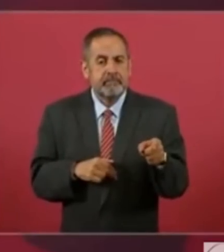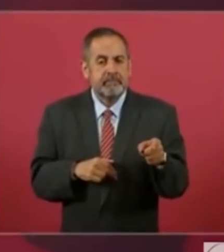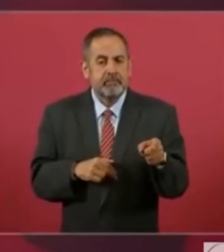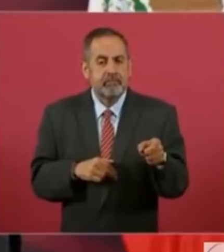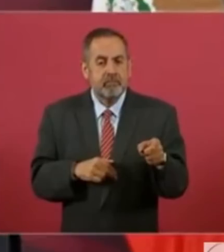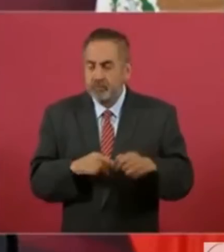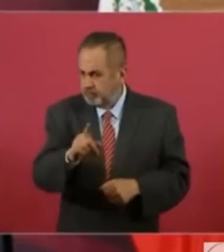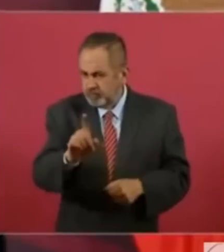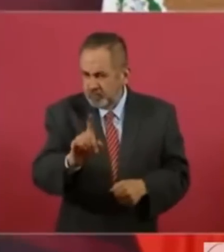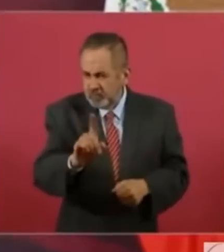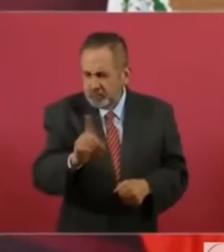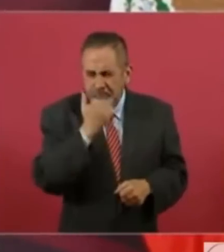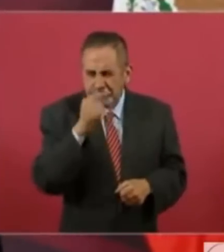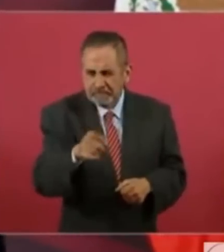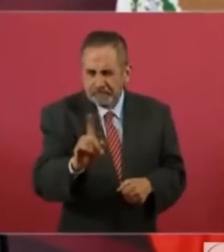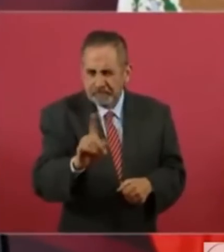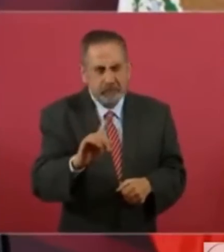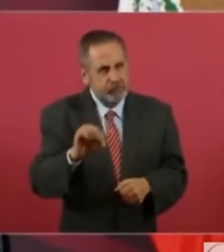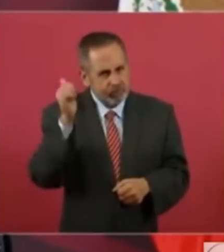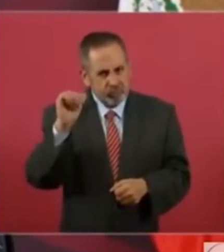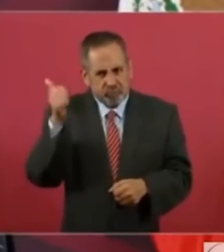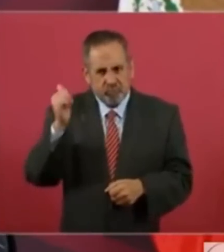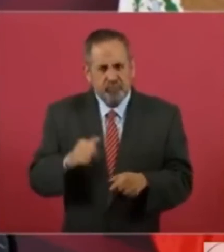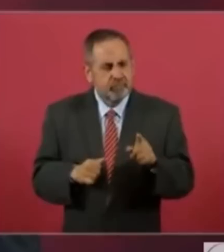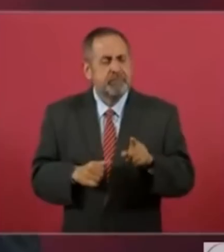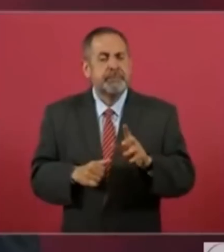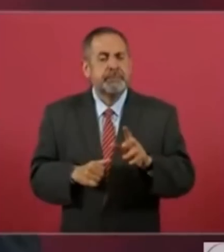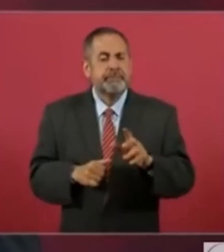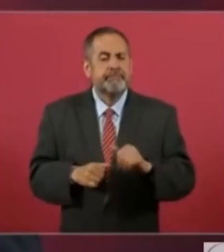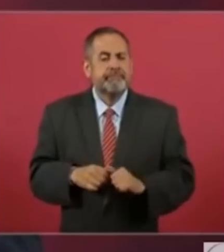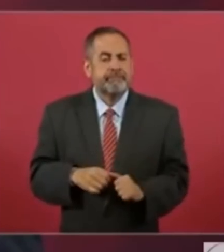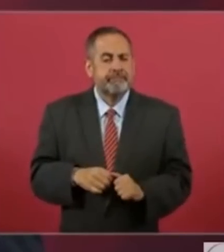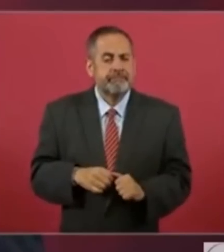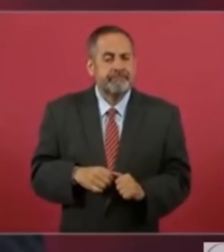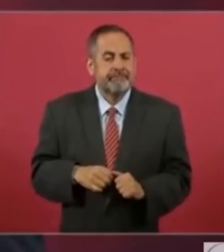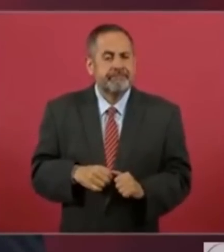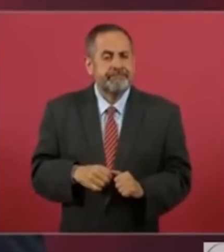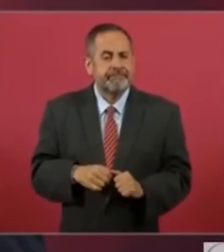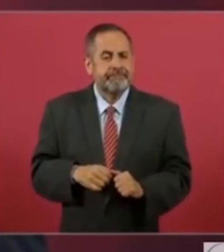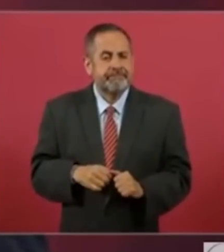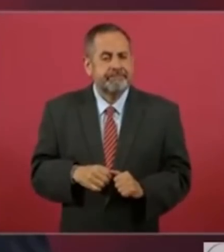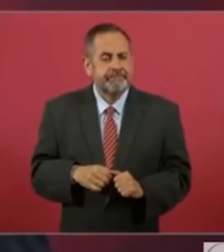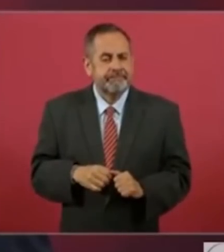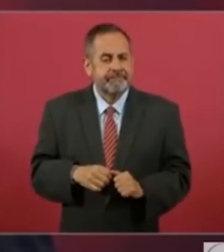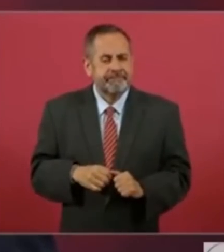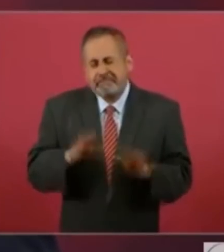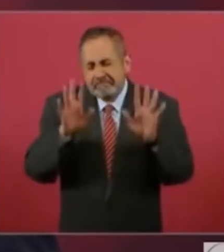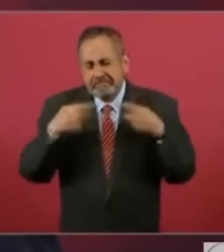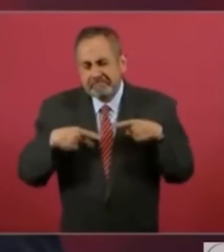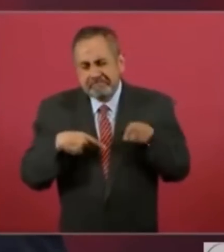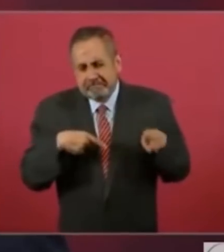No, no, no, una